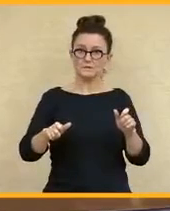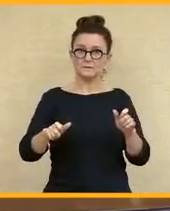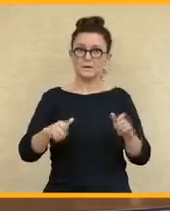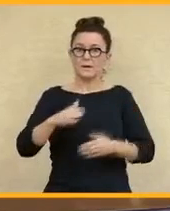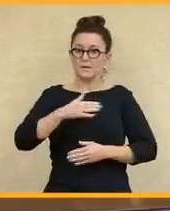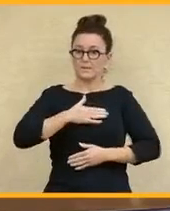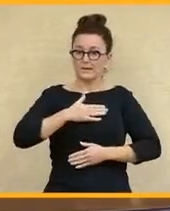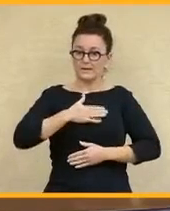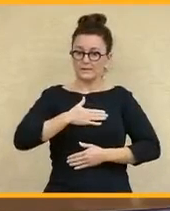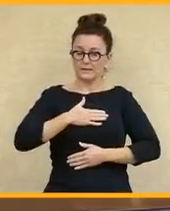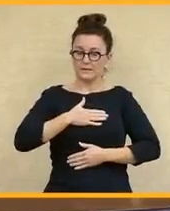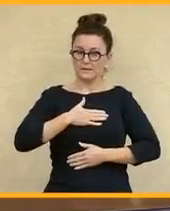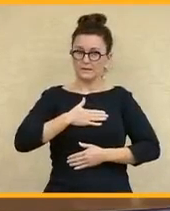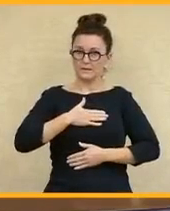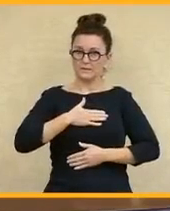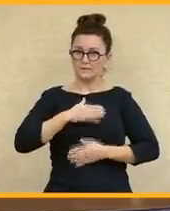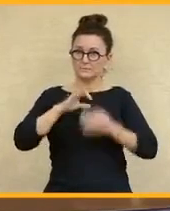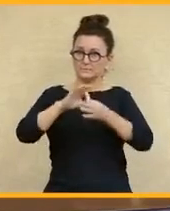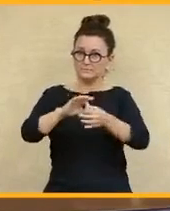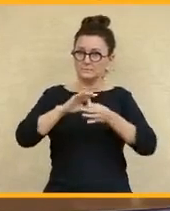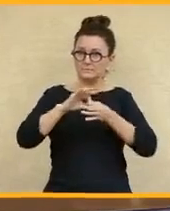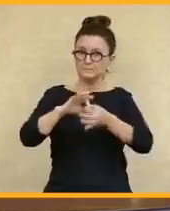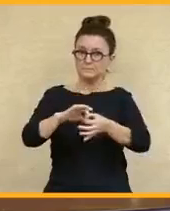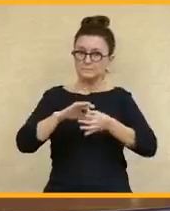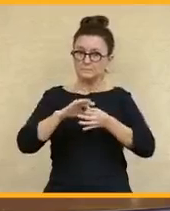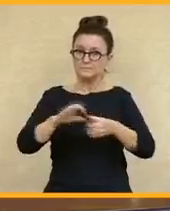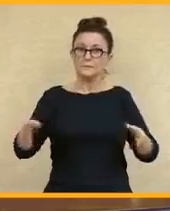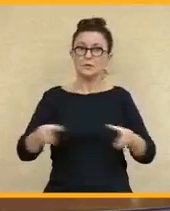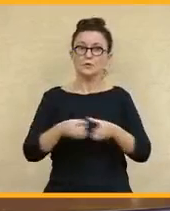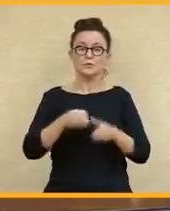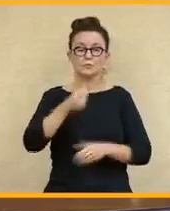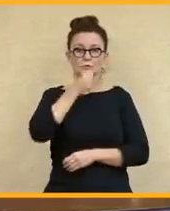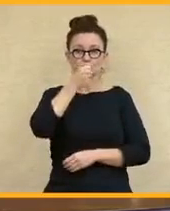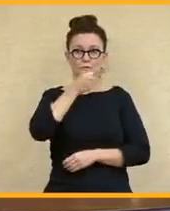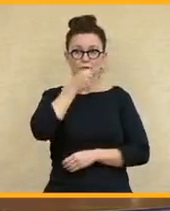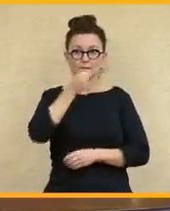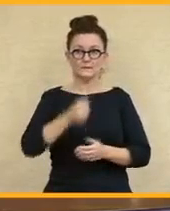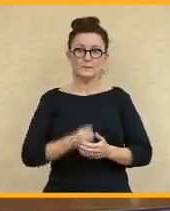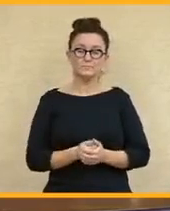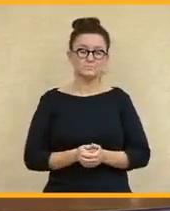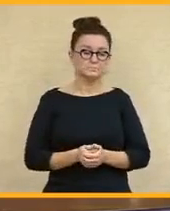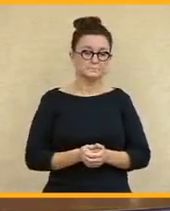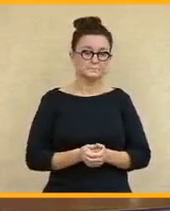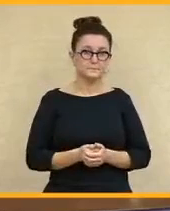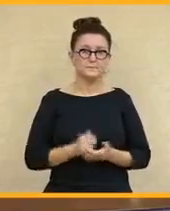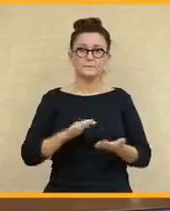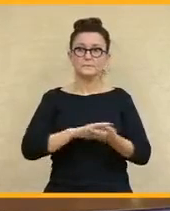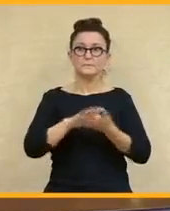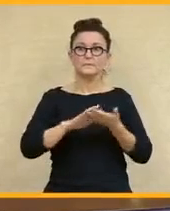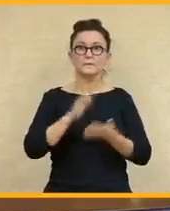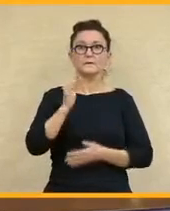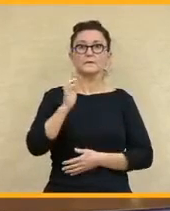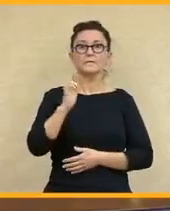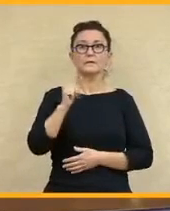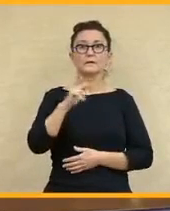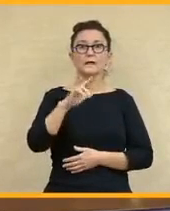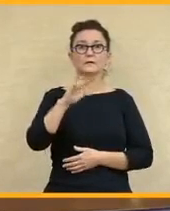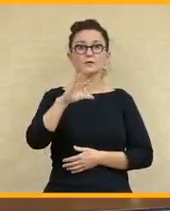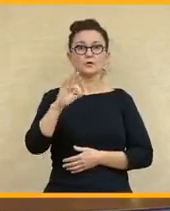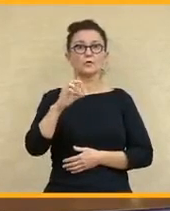para mí, personas vinculadas al Partido Socialista. Se ha hablado de Fernando Mujicarzov,